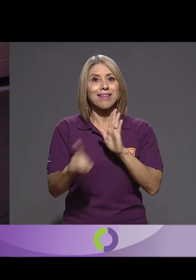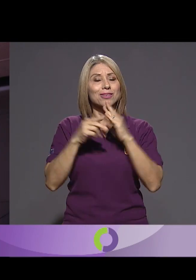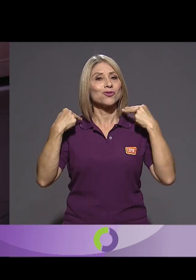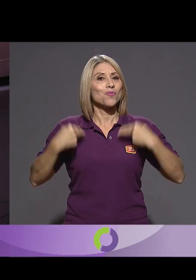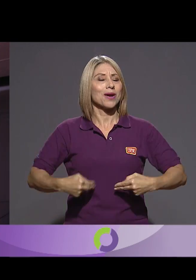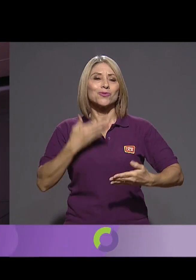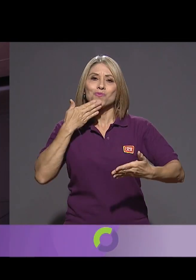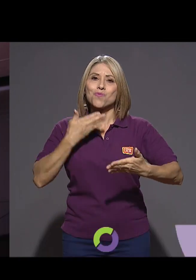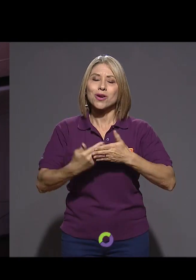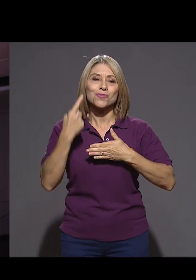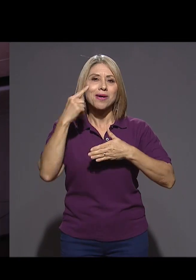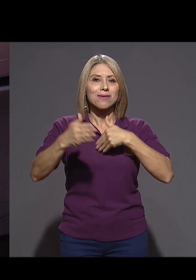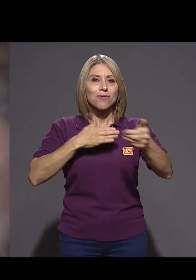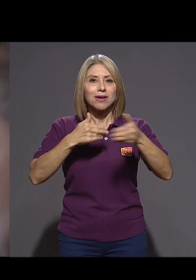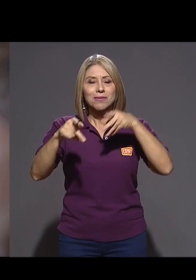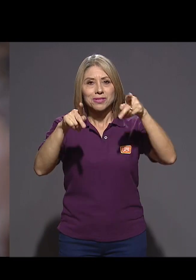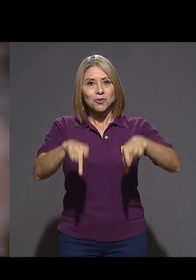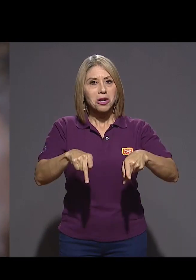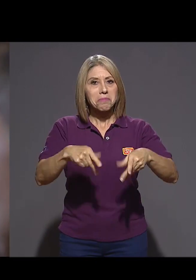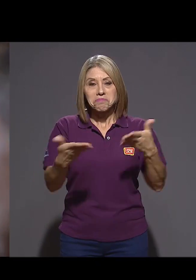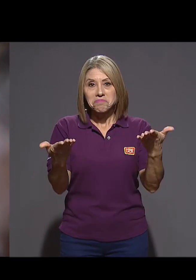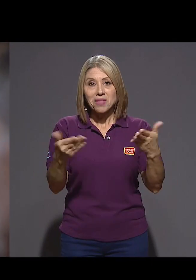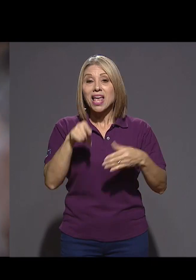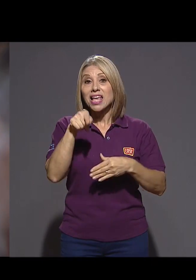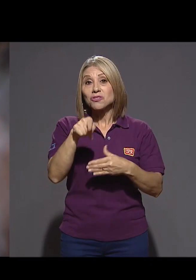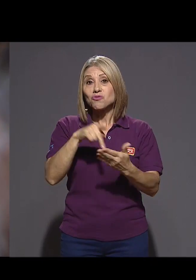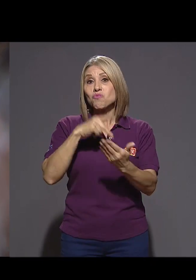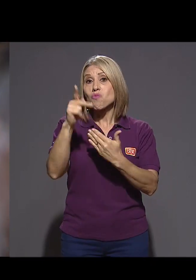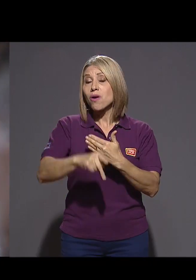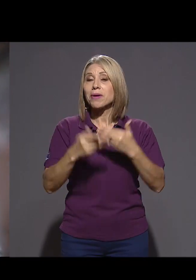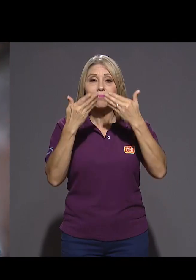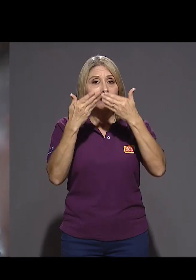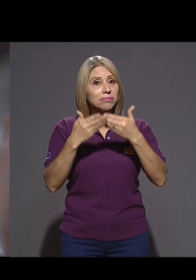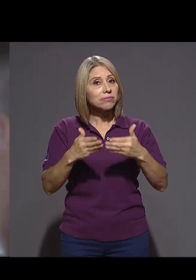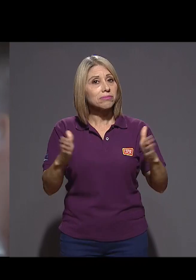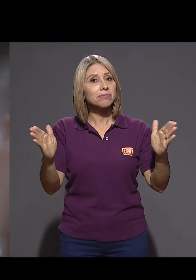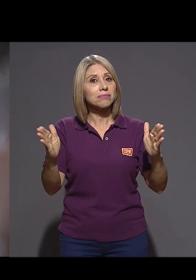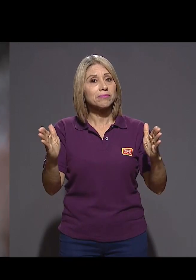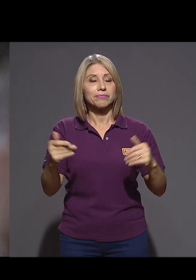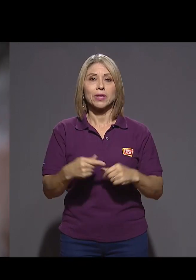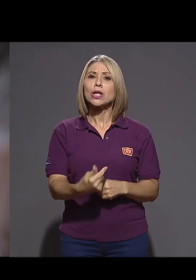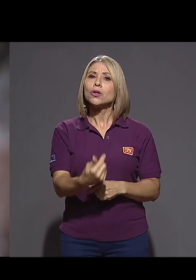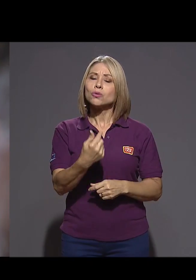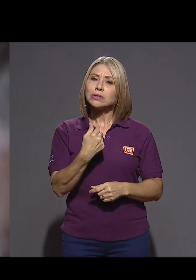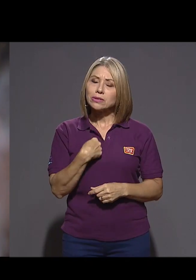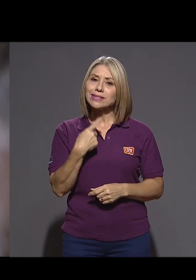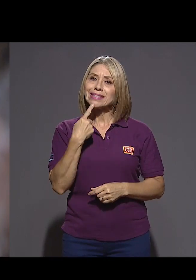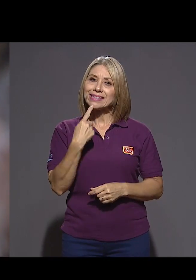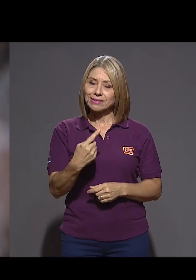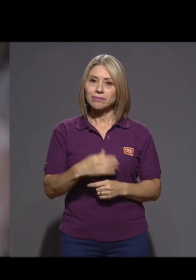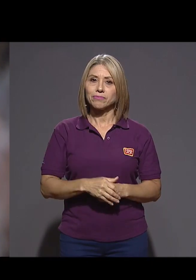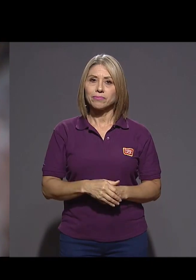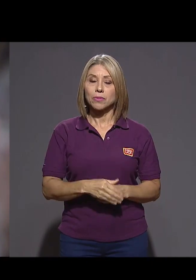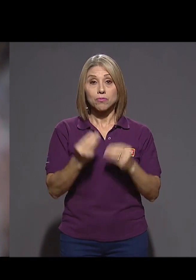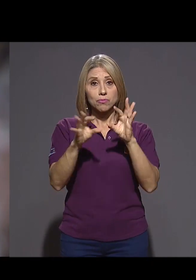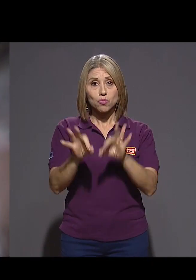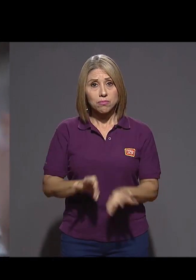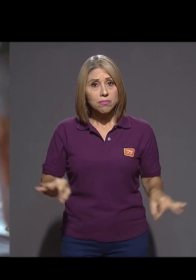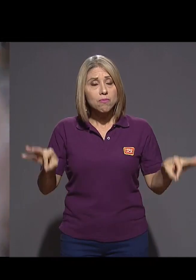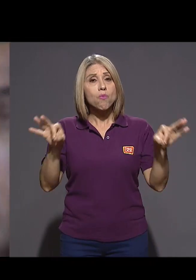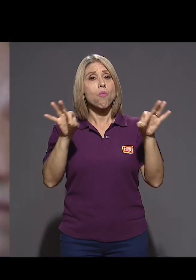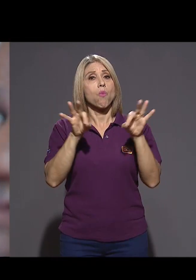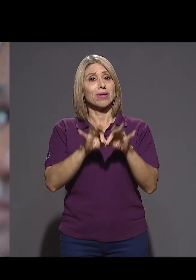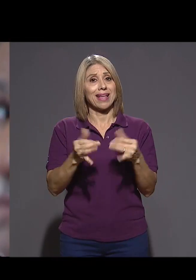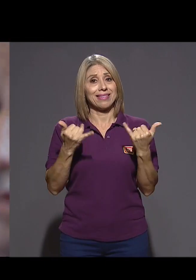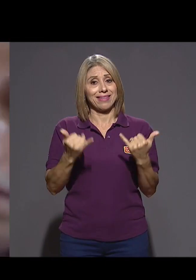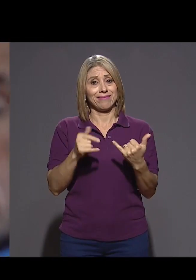derechos humanos son buenos para cualquier persona. Entonces, en ese sentido es un espacio muy abierto. Lo que sí puedo decir, y sí me parece